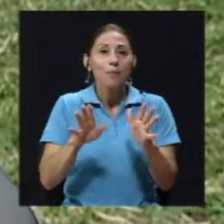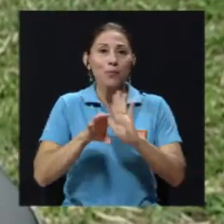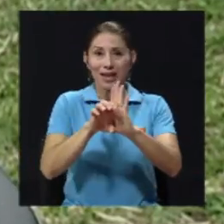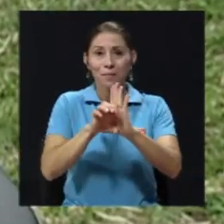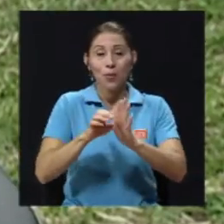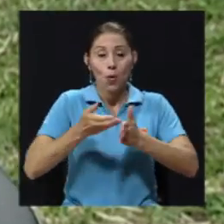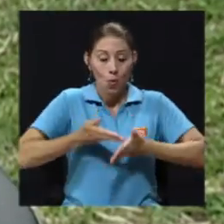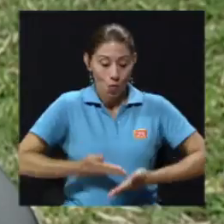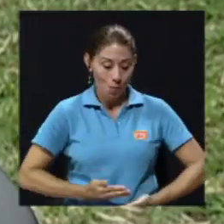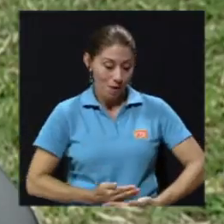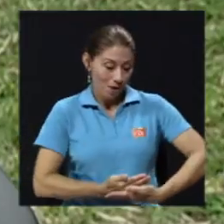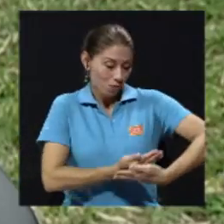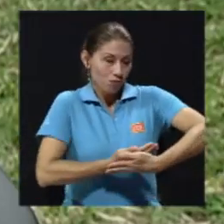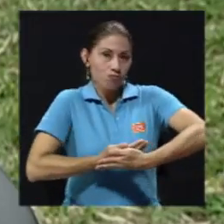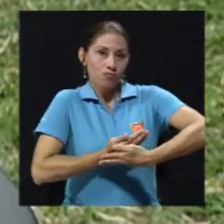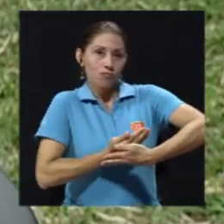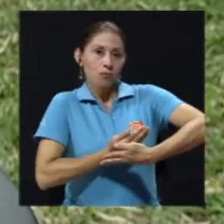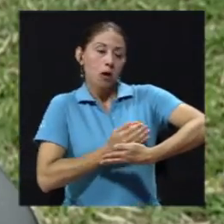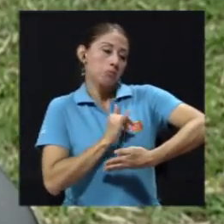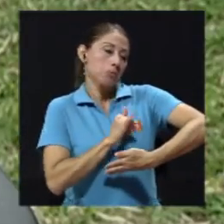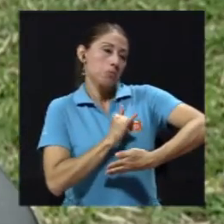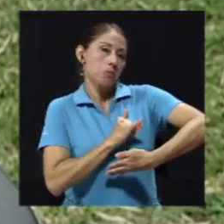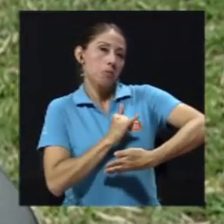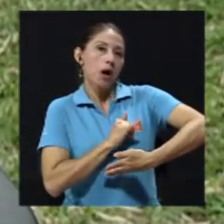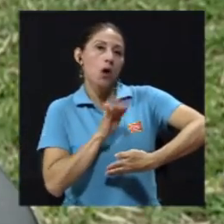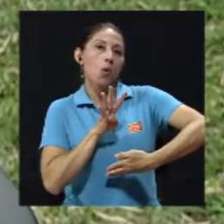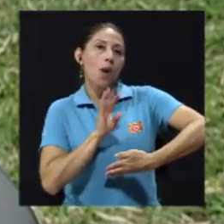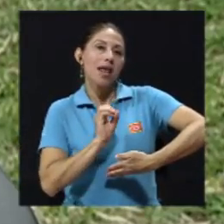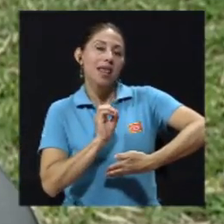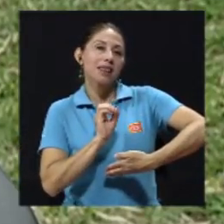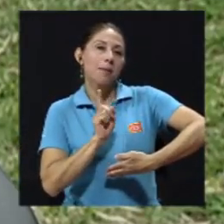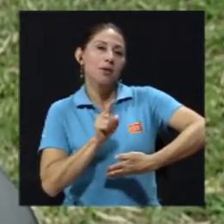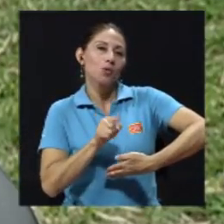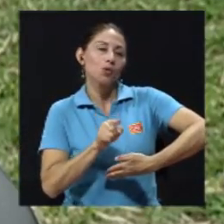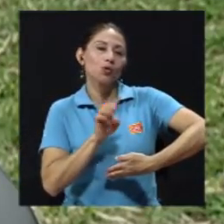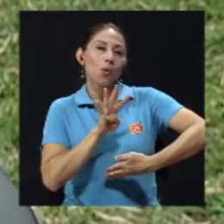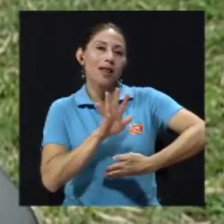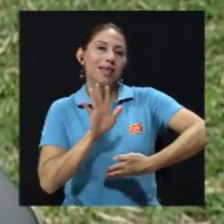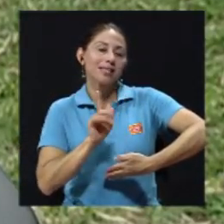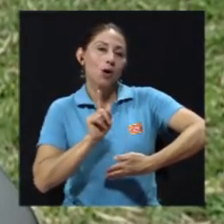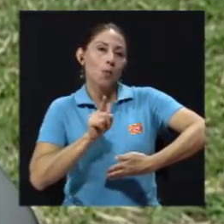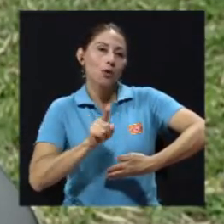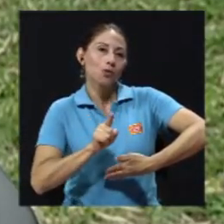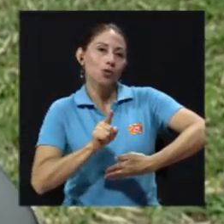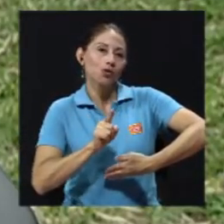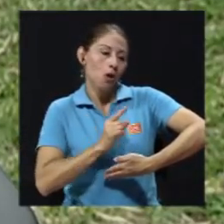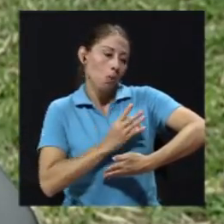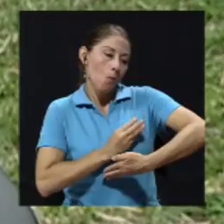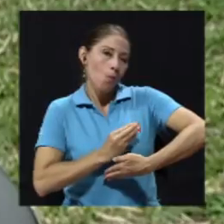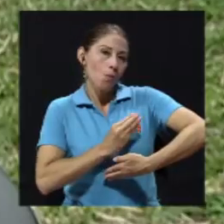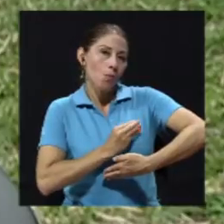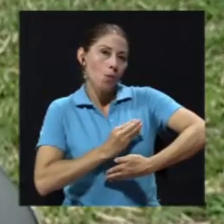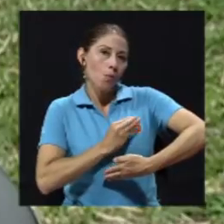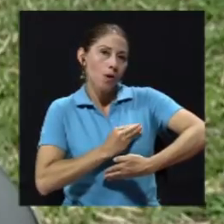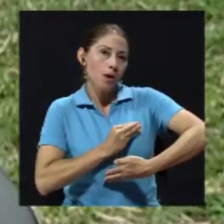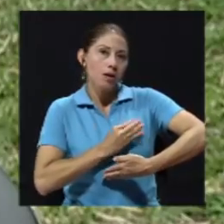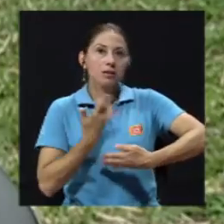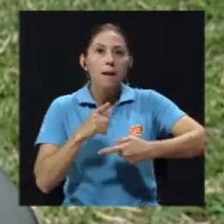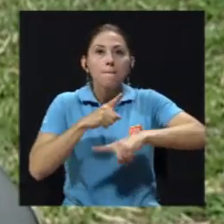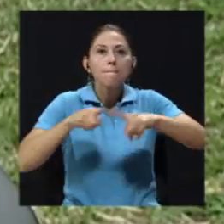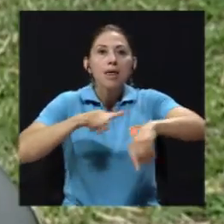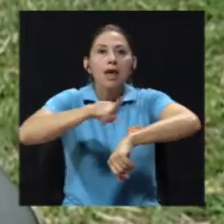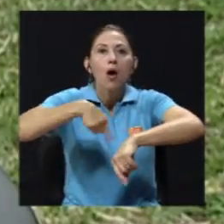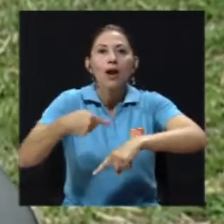pegado al pecho de la mamá 40, 45 minutos, y puede hacer que media hora después ya haya digerido esa leche